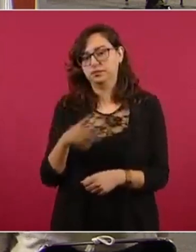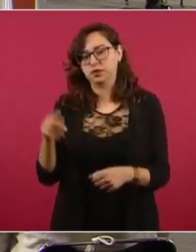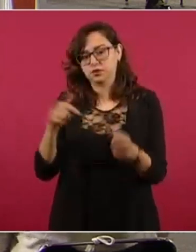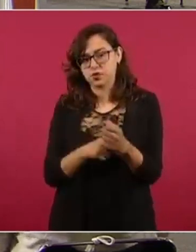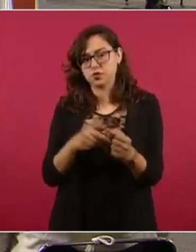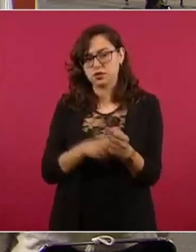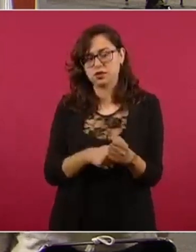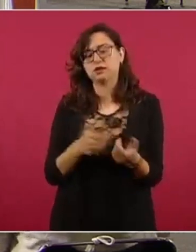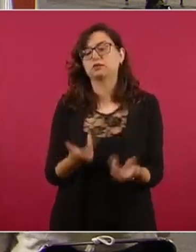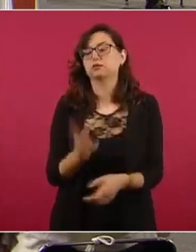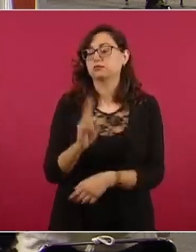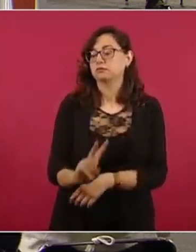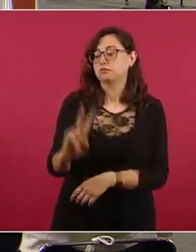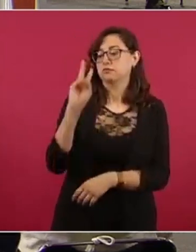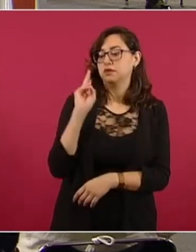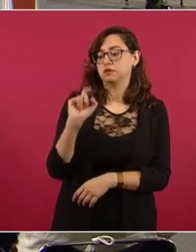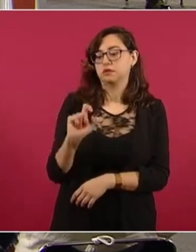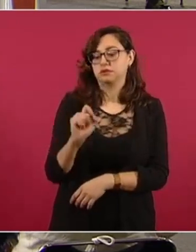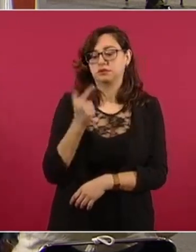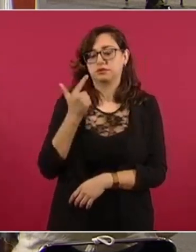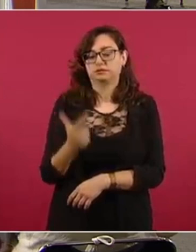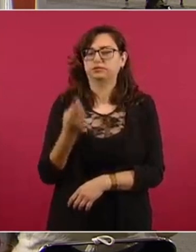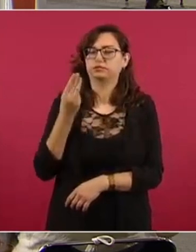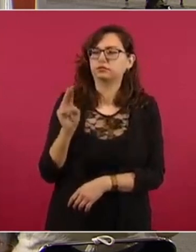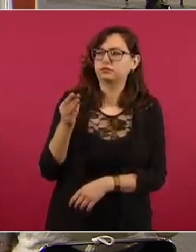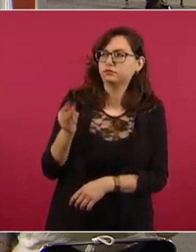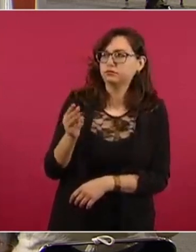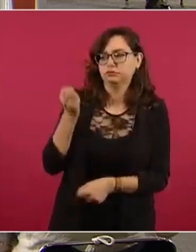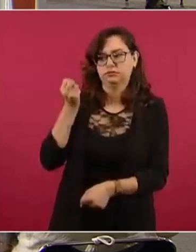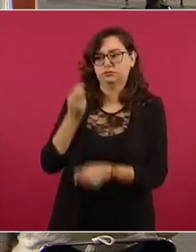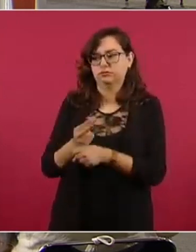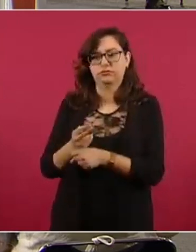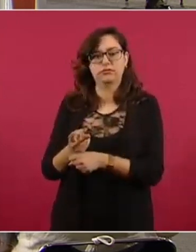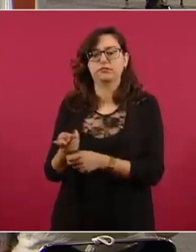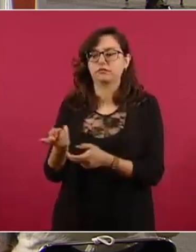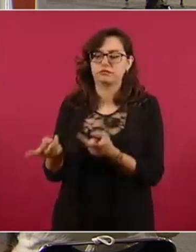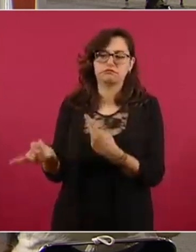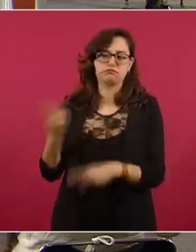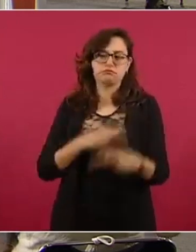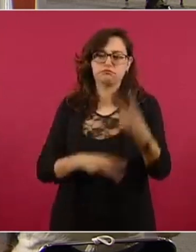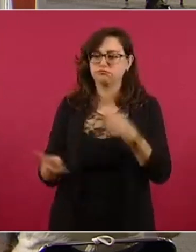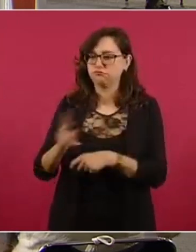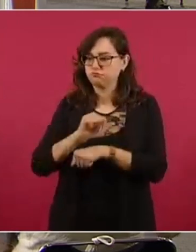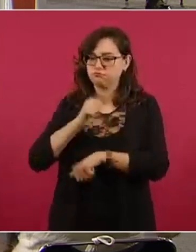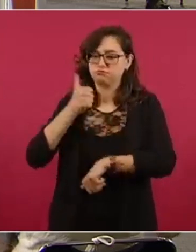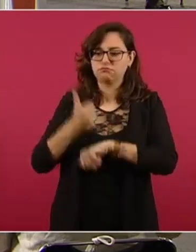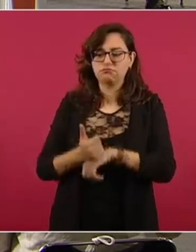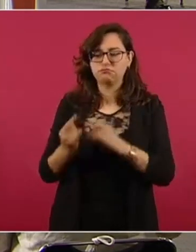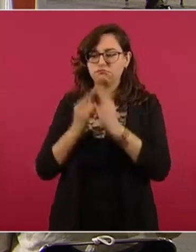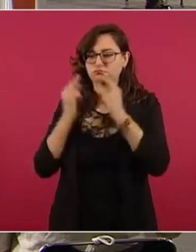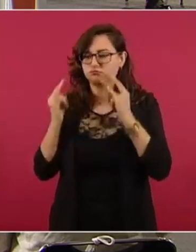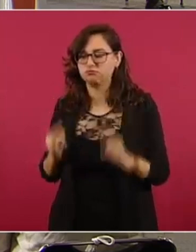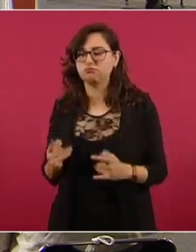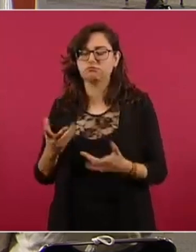viernes 27 de mayo nos instalamos aquí en la costa de Oaxaca con la finalidad de apoyar a la